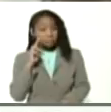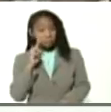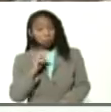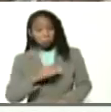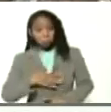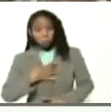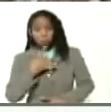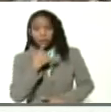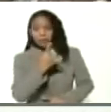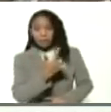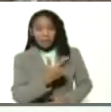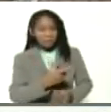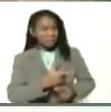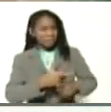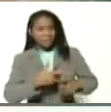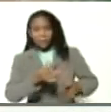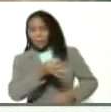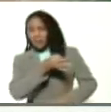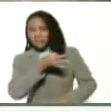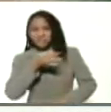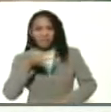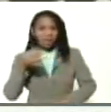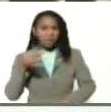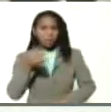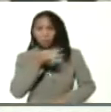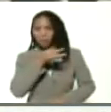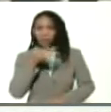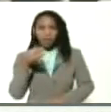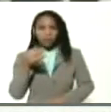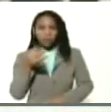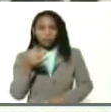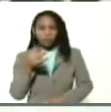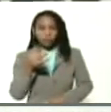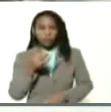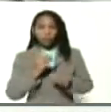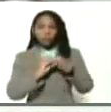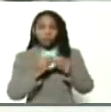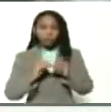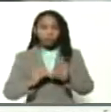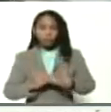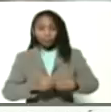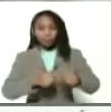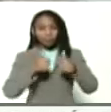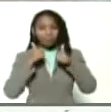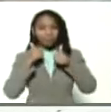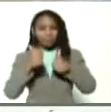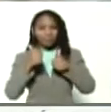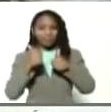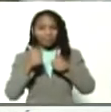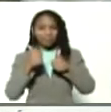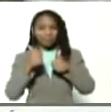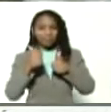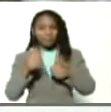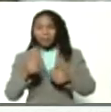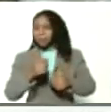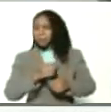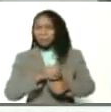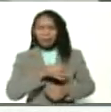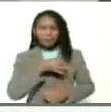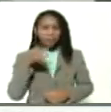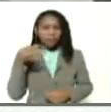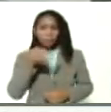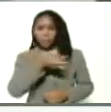máxima calidad premium calidad exportable máxima calidad